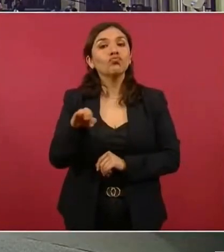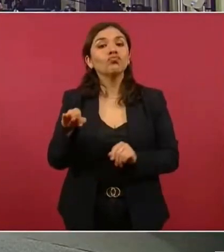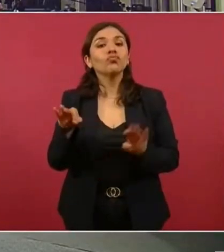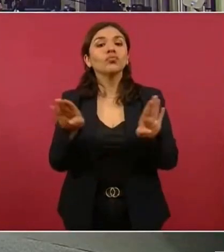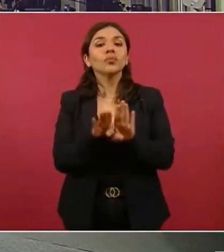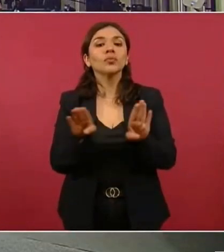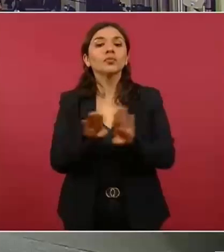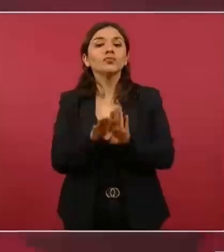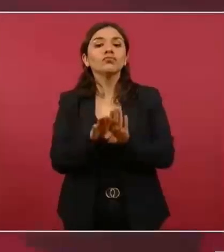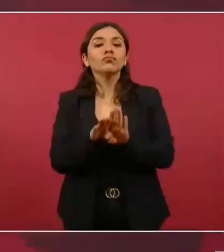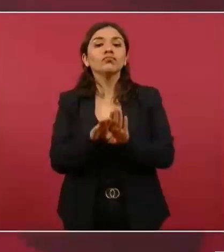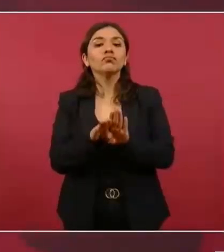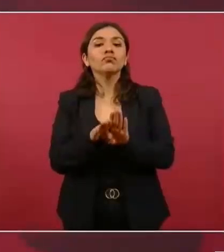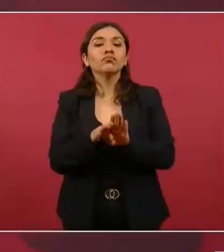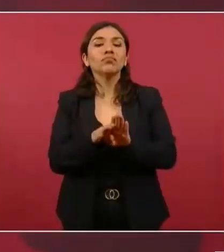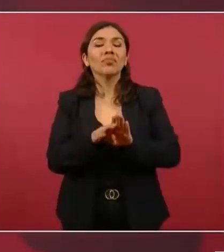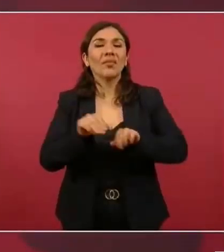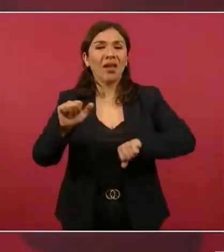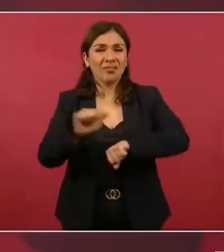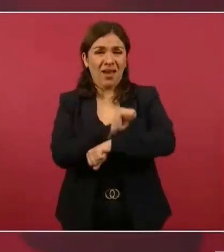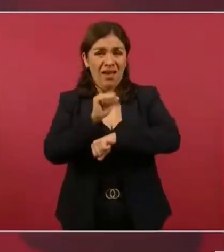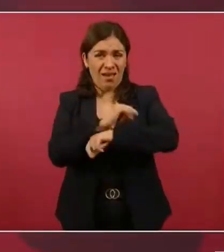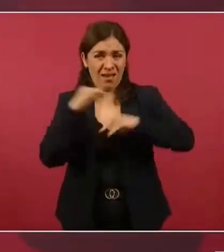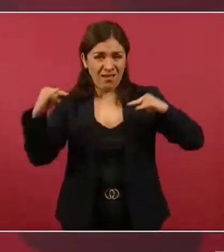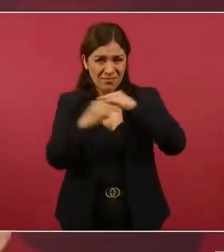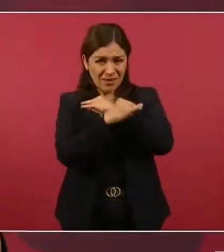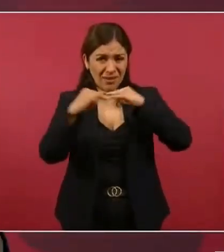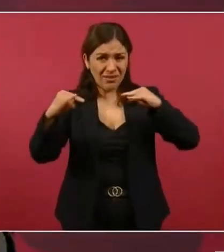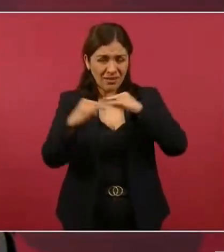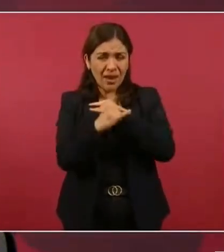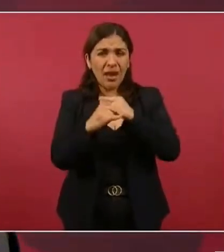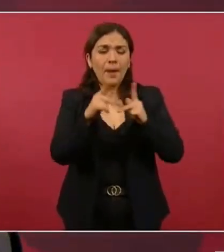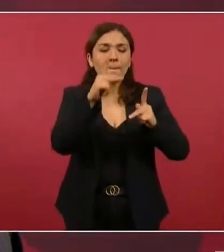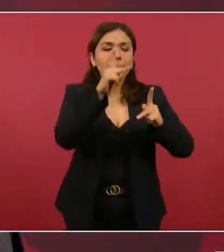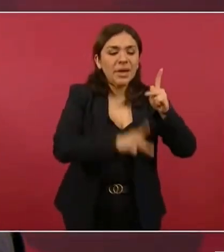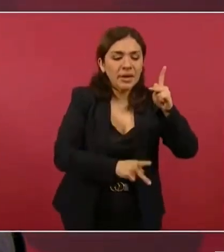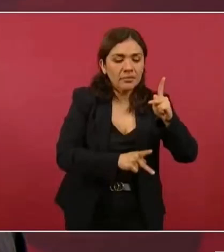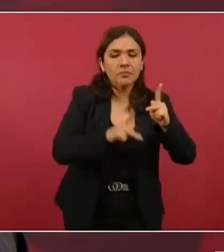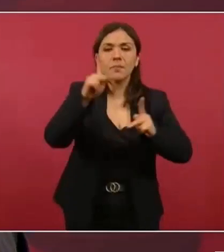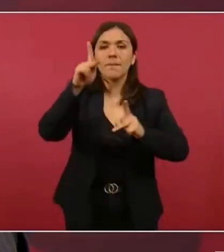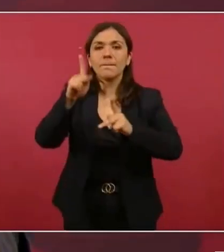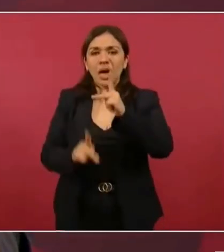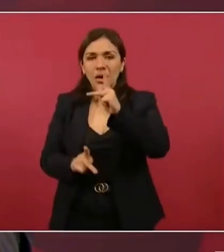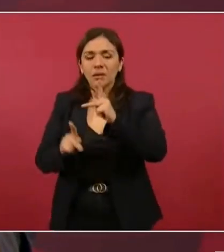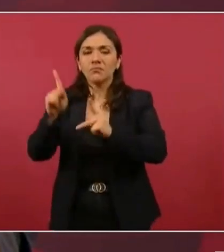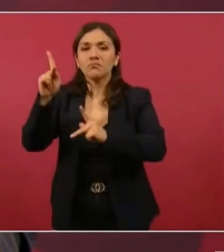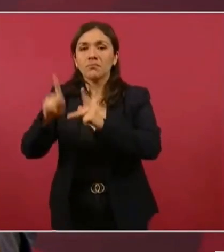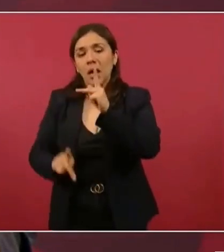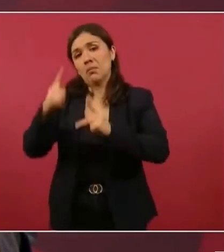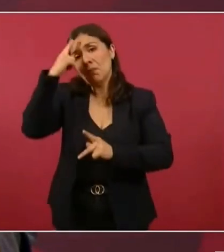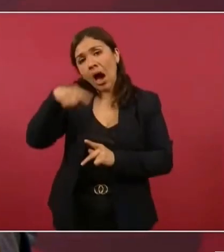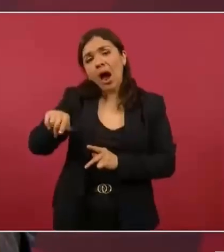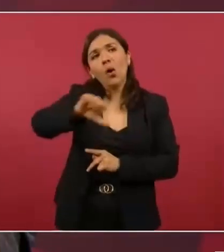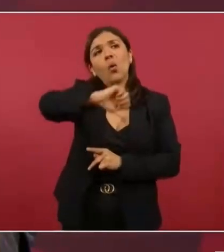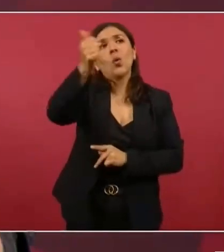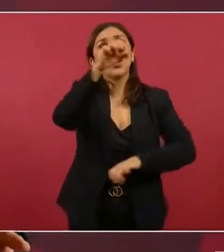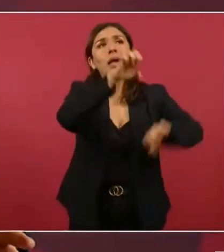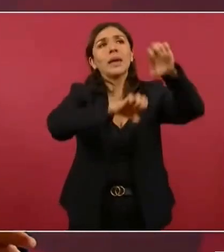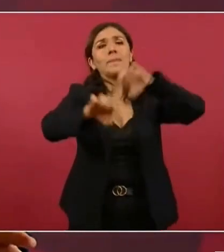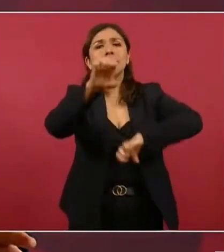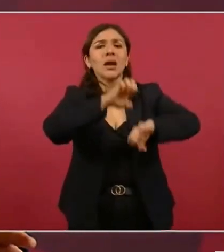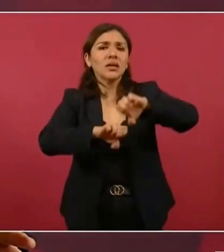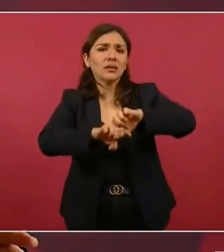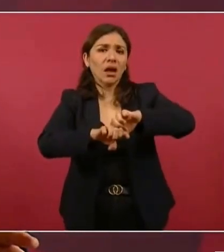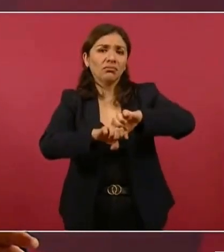la carretera, es decir, entregar por tramo a empresas, que